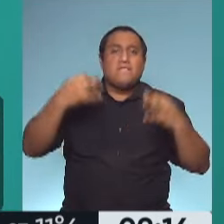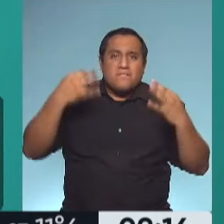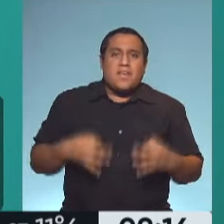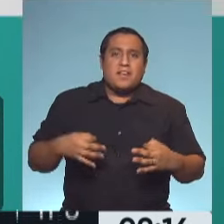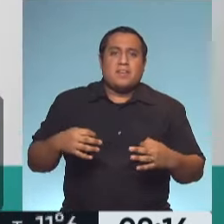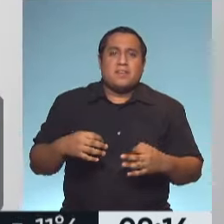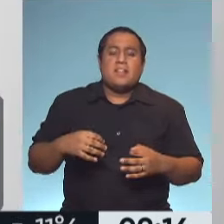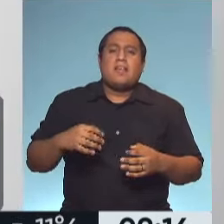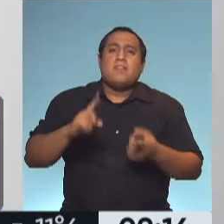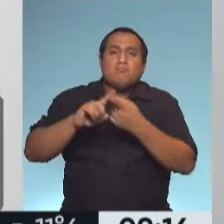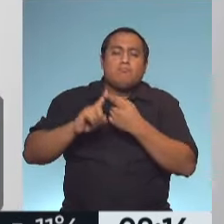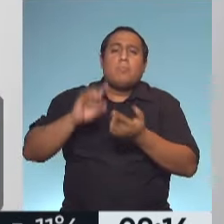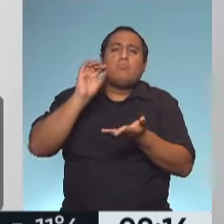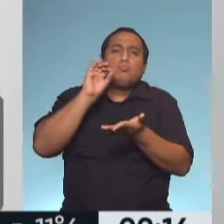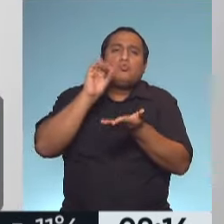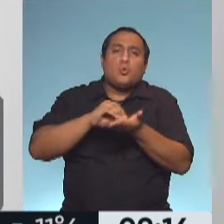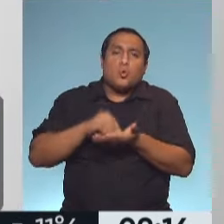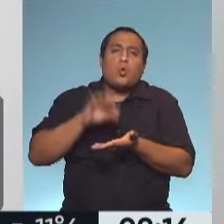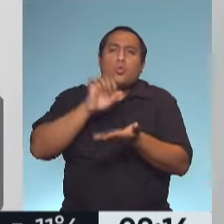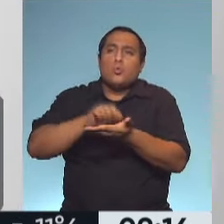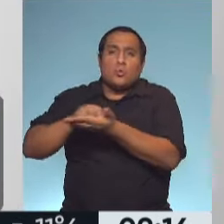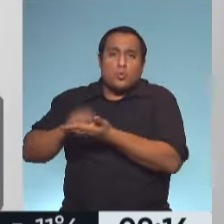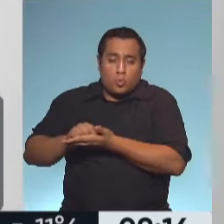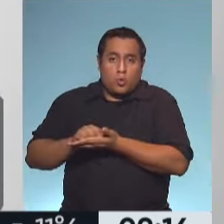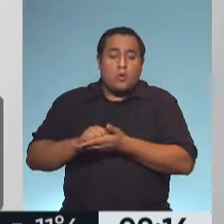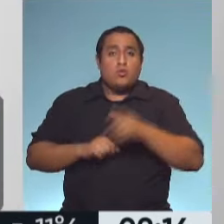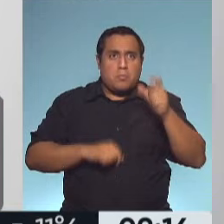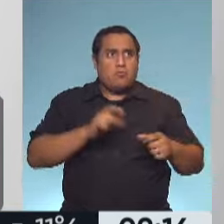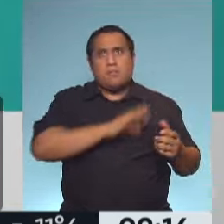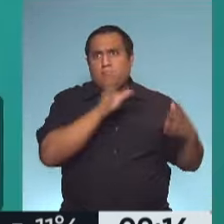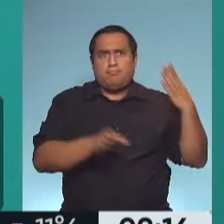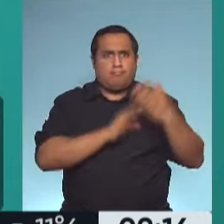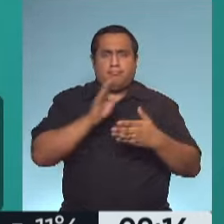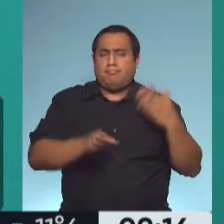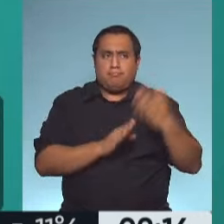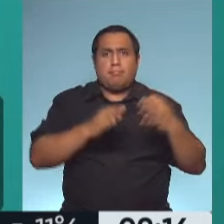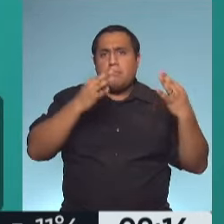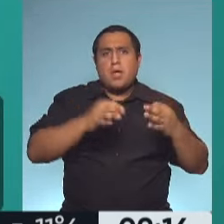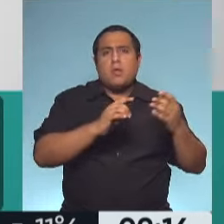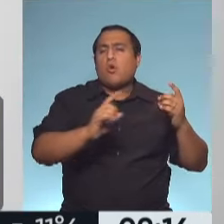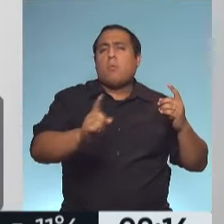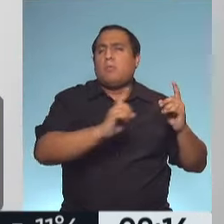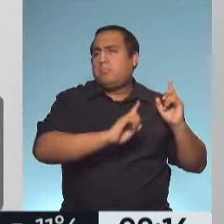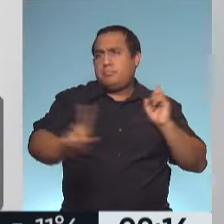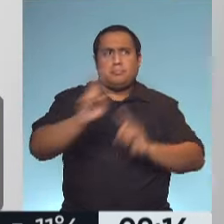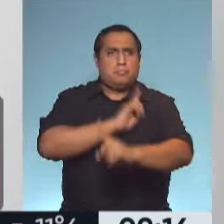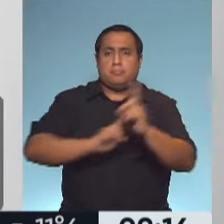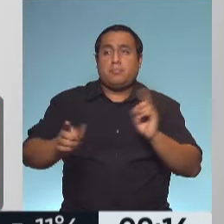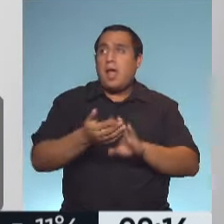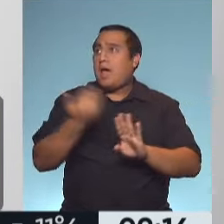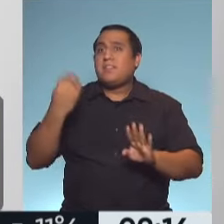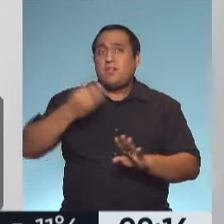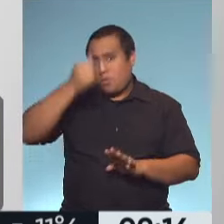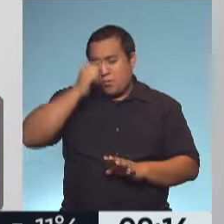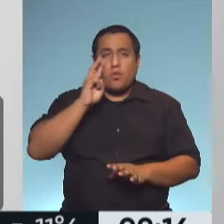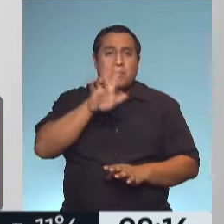y ya hay un fluir constante de gente viniendo a vacunarse, eso mejoró, está funcionando muy bien, 2.500 personas el último fin de